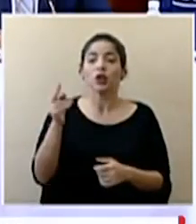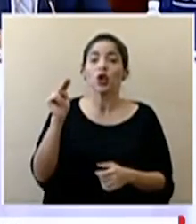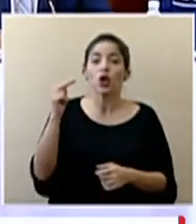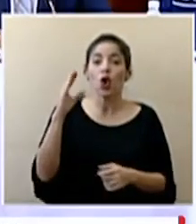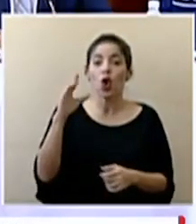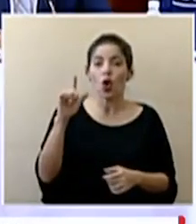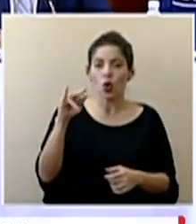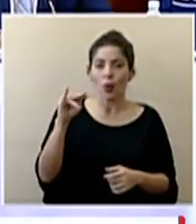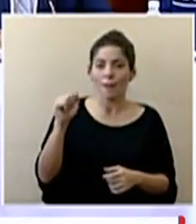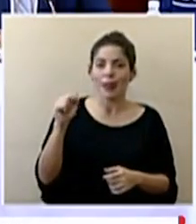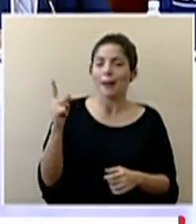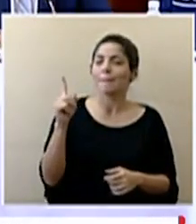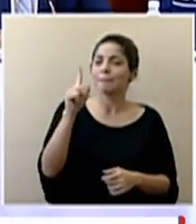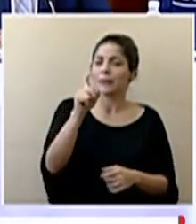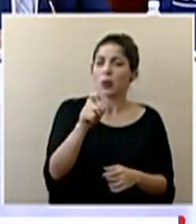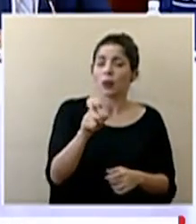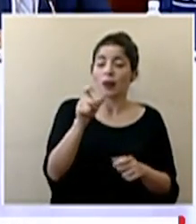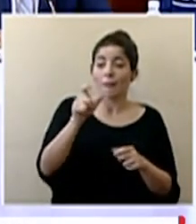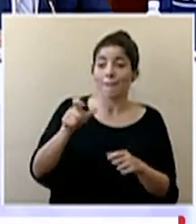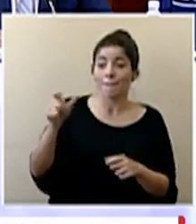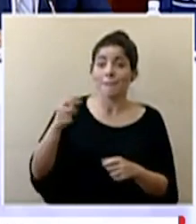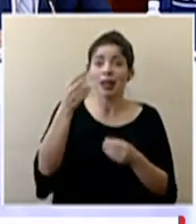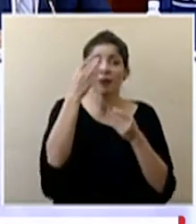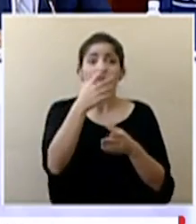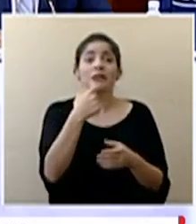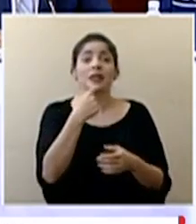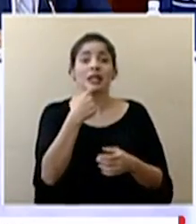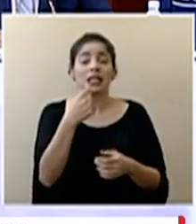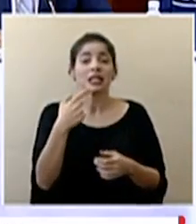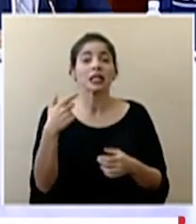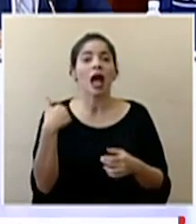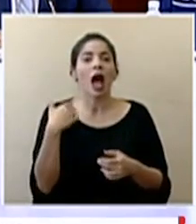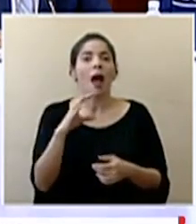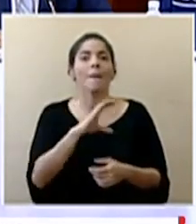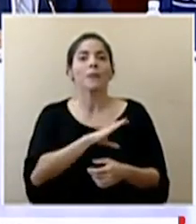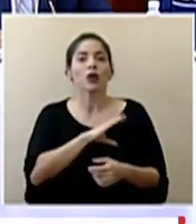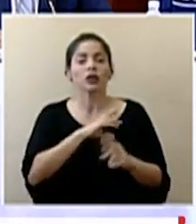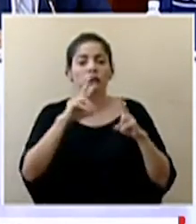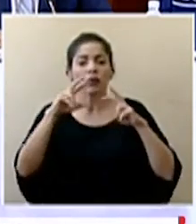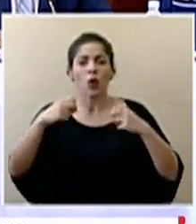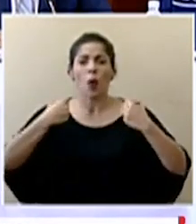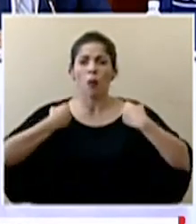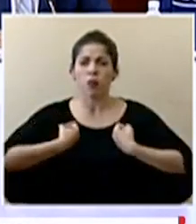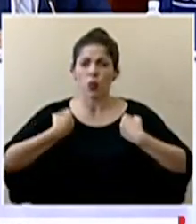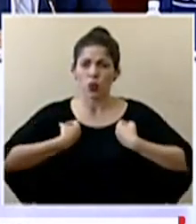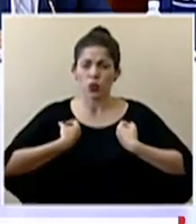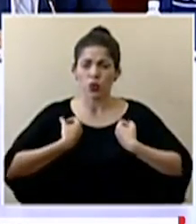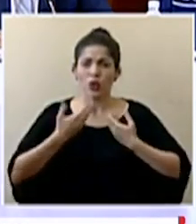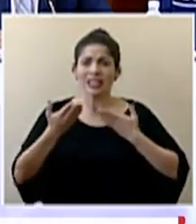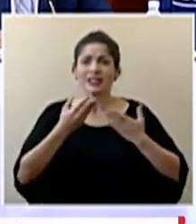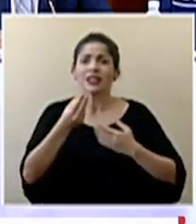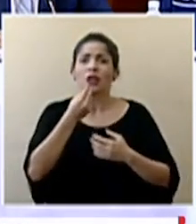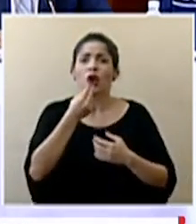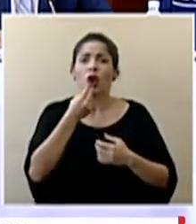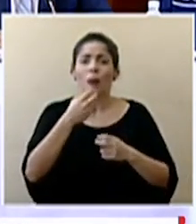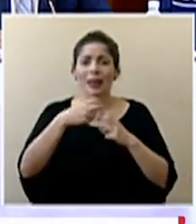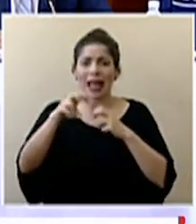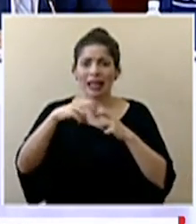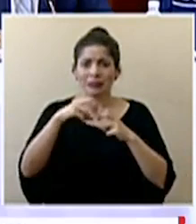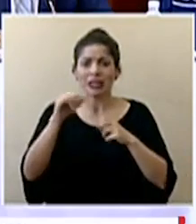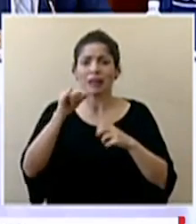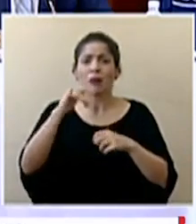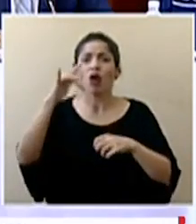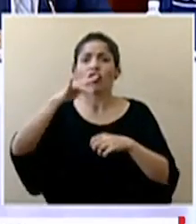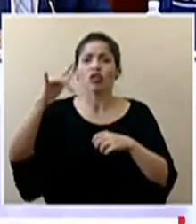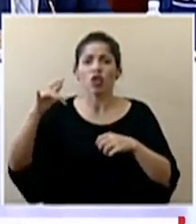Colombia don Michael pregunta personas reportan que en los operativos hay policías que revisan las mochilas de los servicios de comida express y en ocasiones tocan la